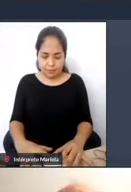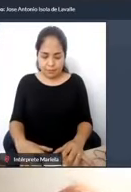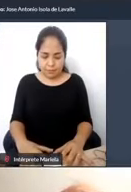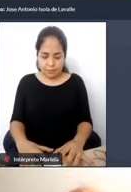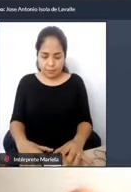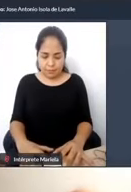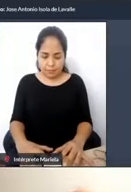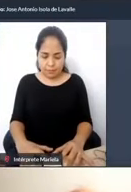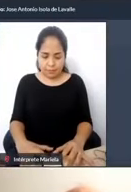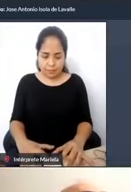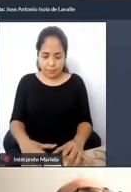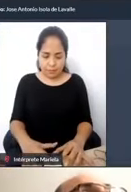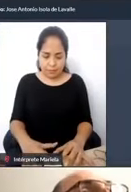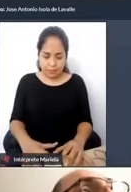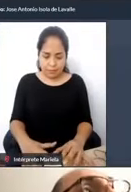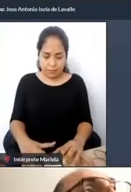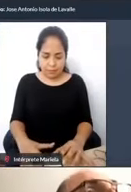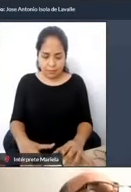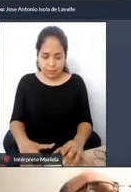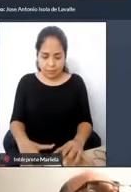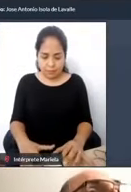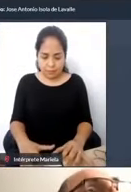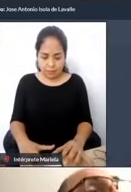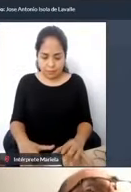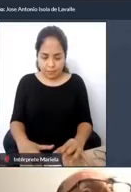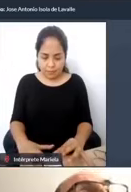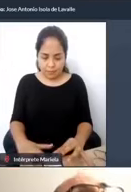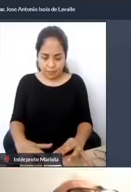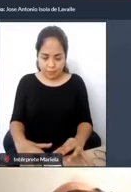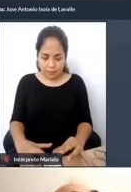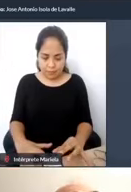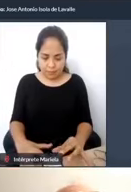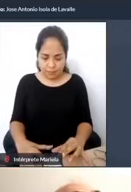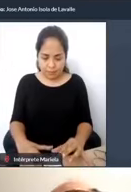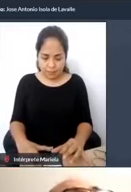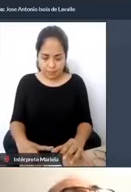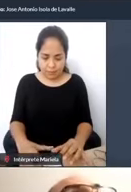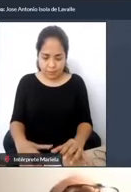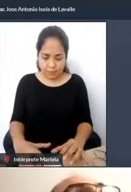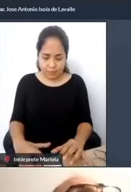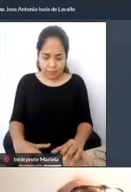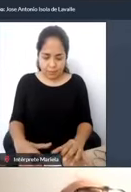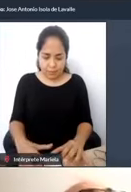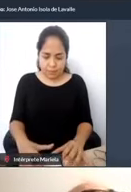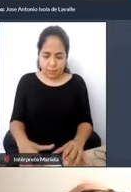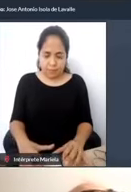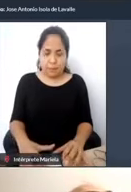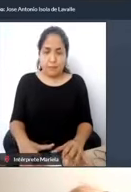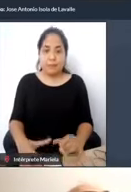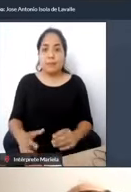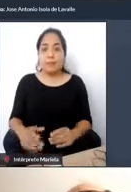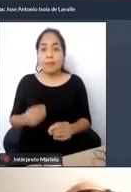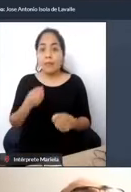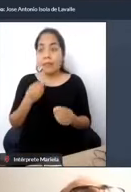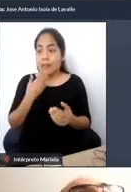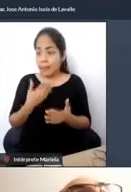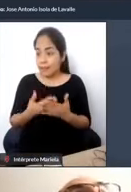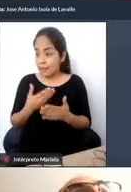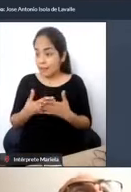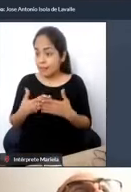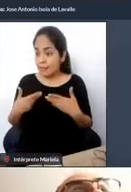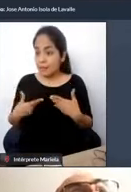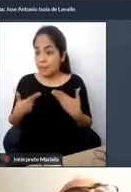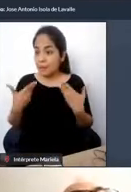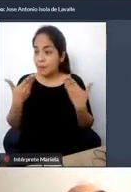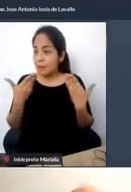Yo voy a hablar sobre mi propia experiencia. Yo pienso que la manera más importante de poder